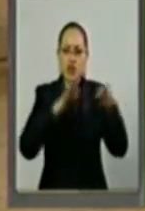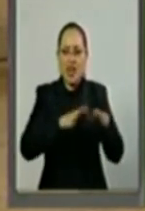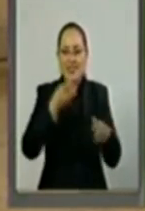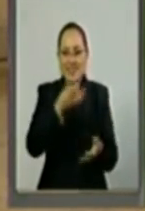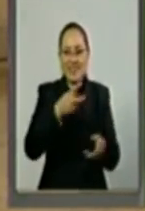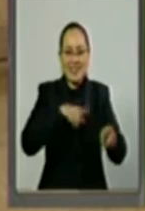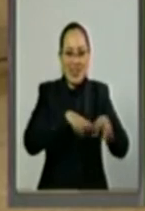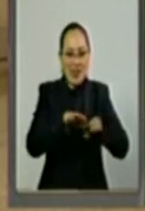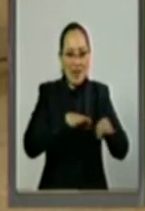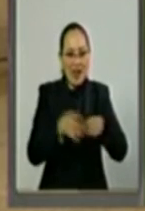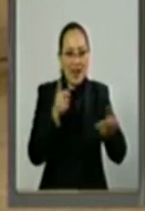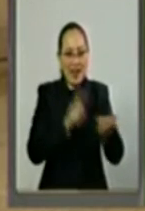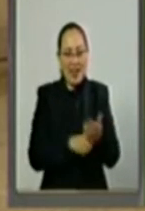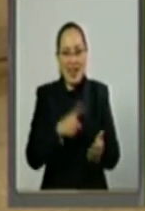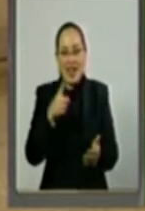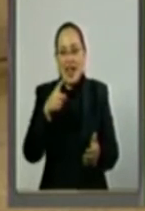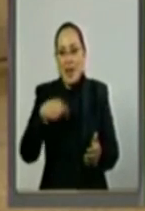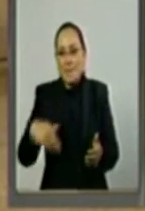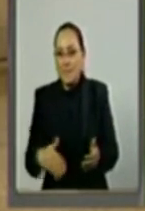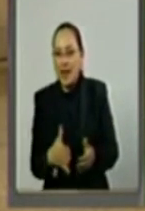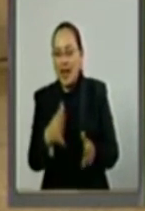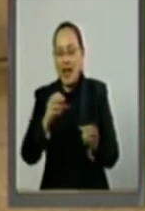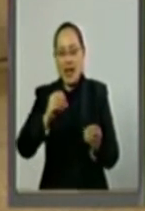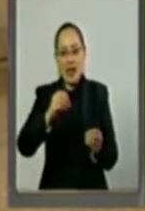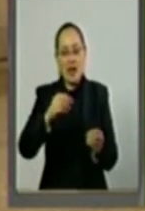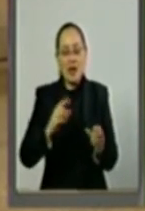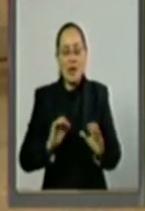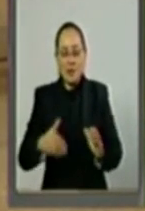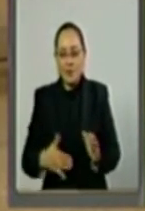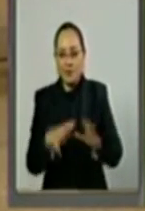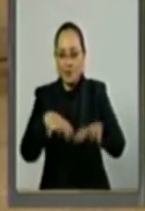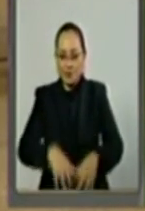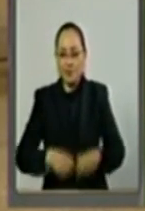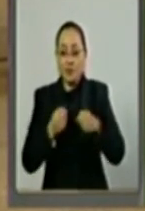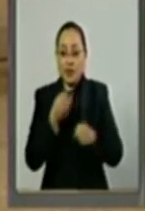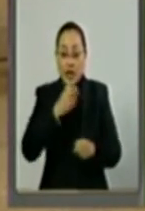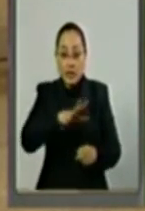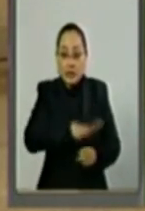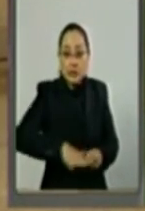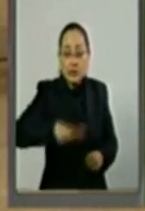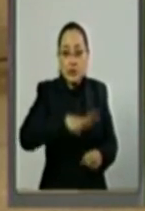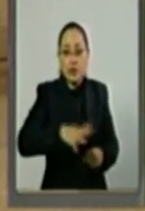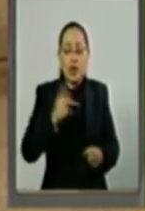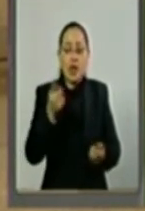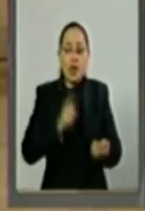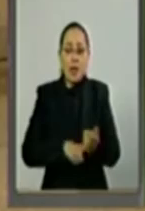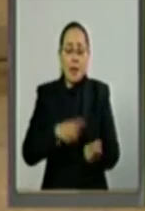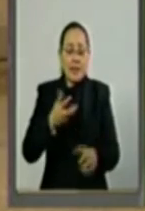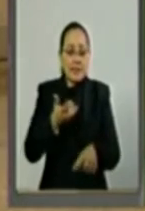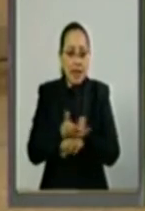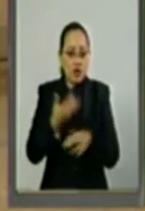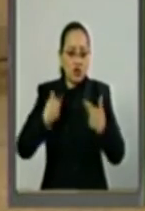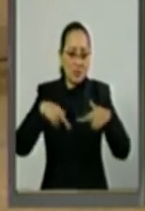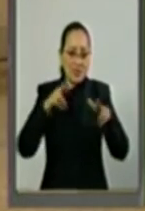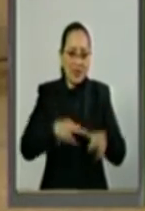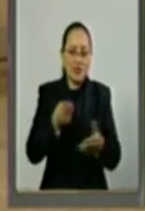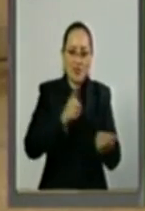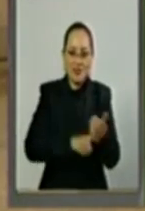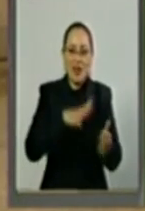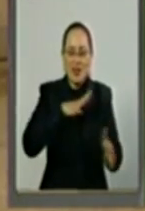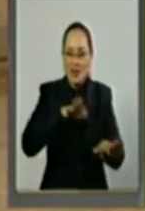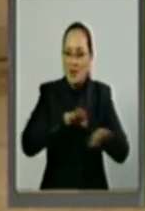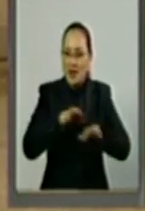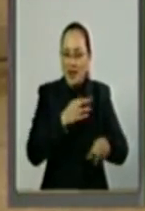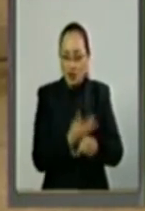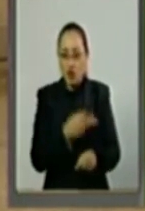en donde hay productores, en donde hay un sector social muy importante en los estados que representa, pero también donde hay